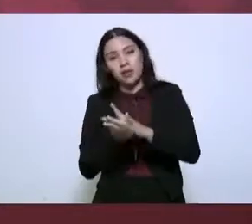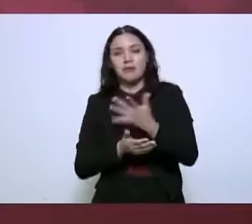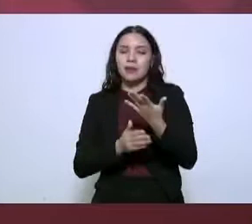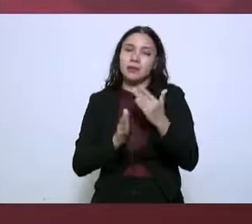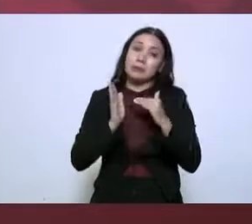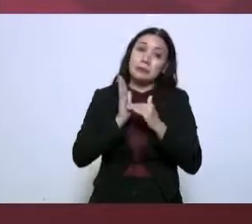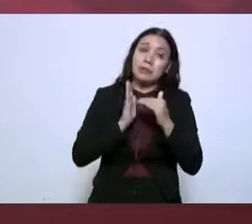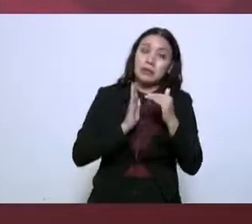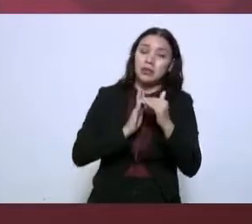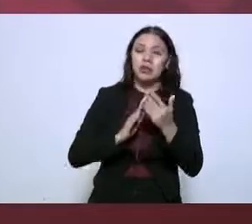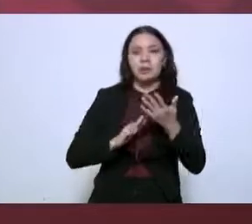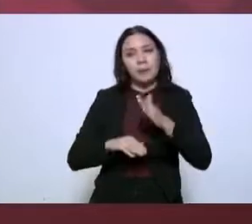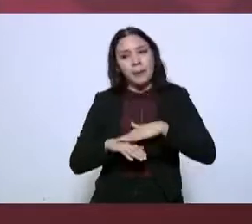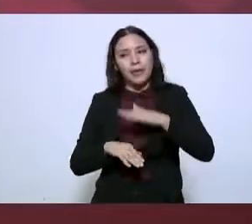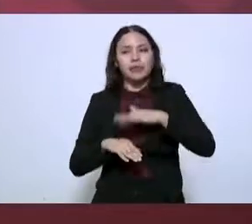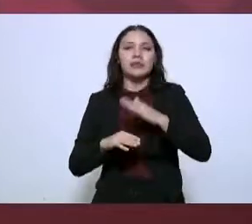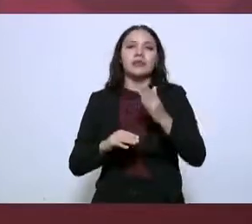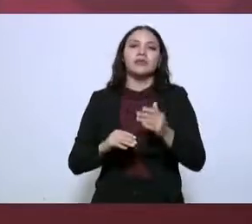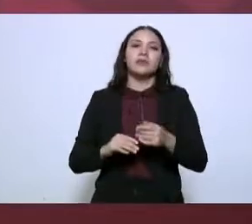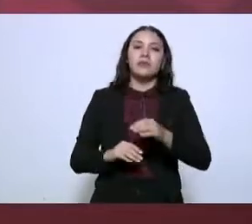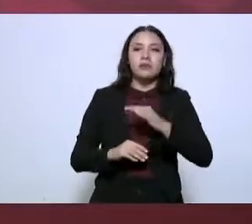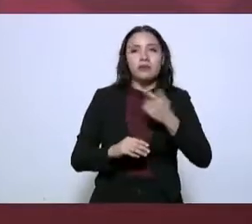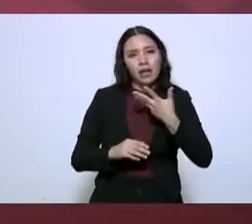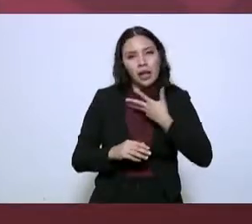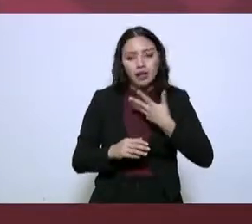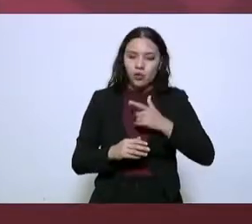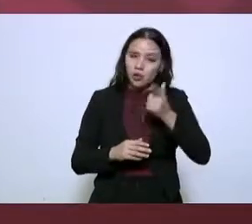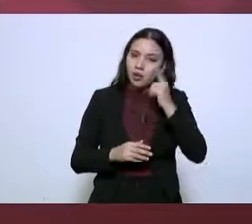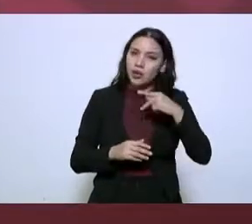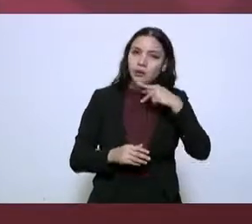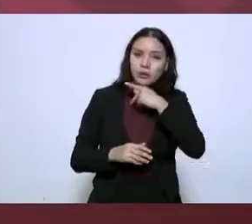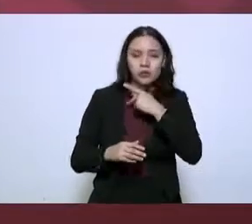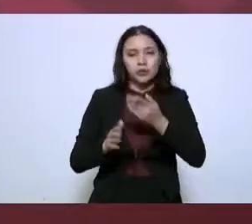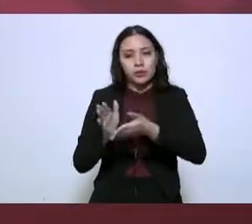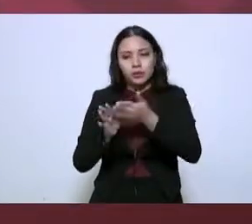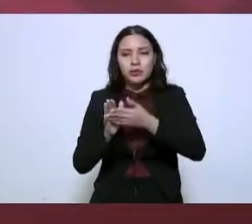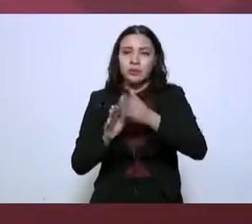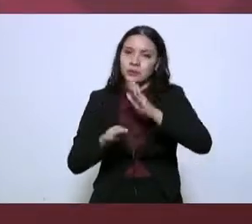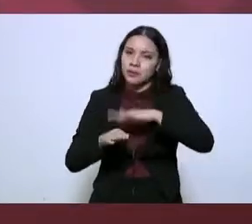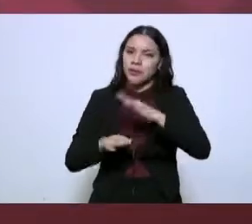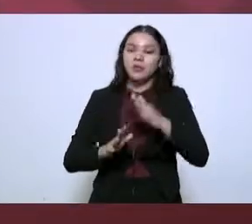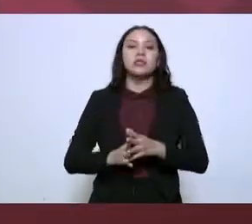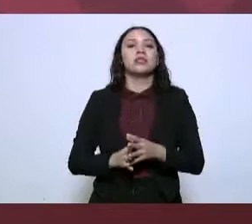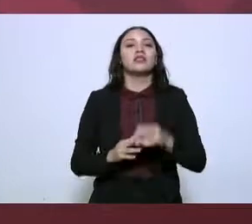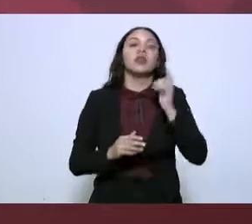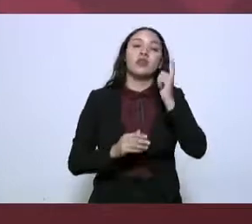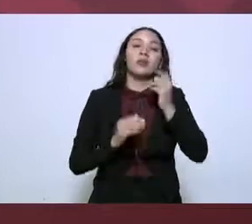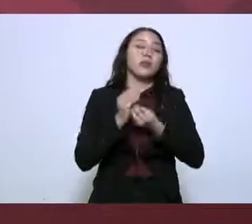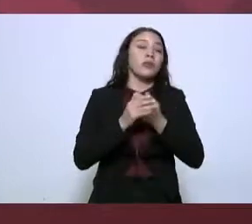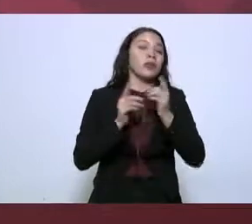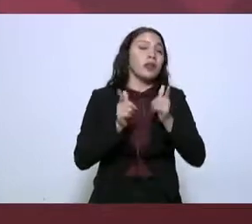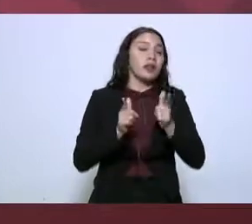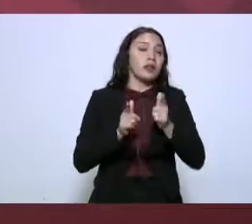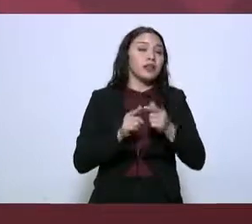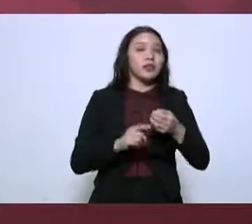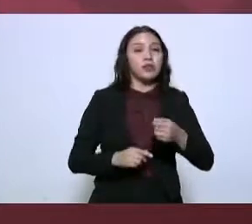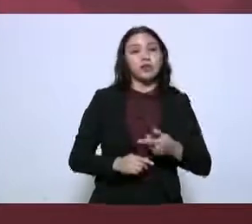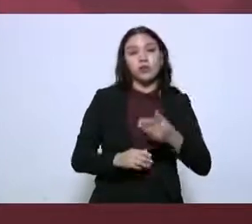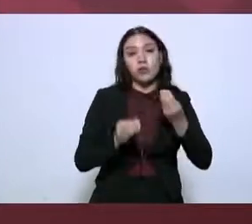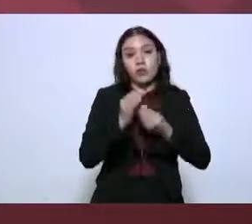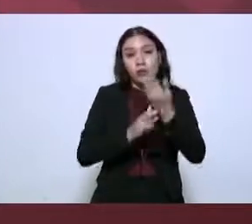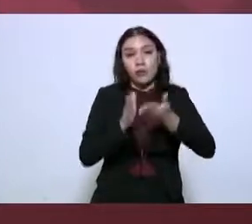millones de pesos. Aquí tenemos en la lámina, en lo que es Nuevo Laredo, se estará